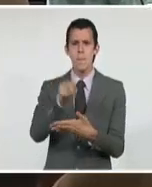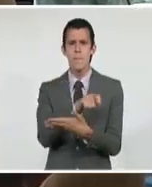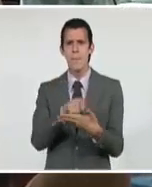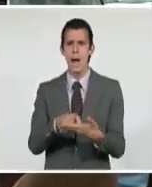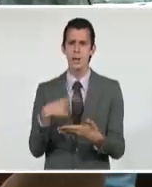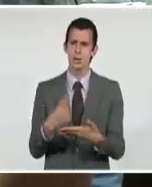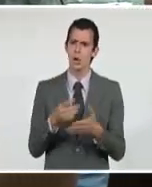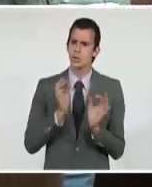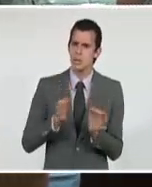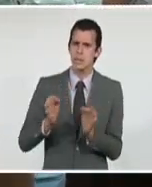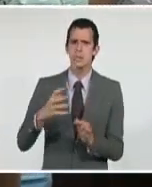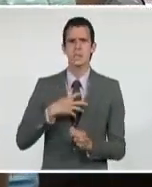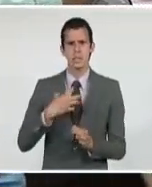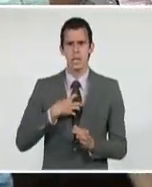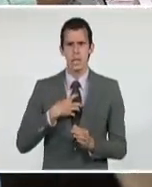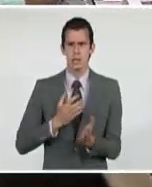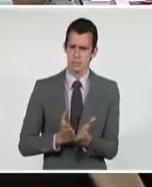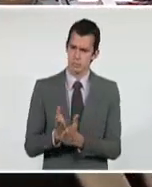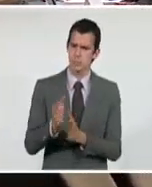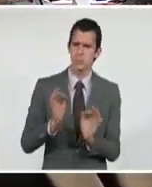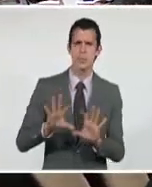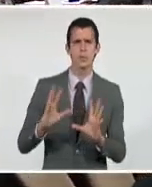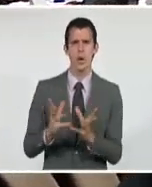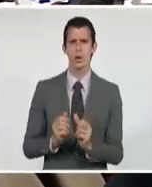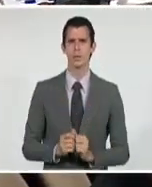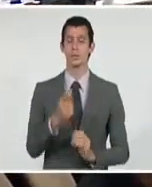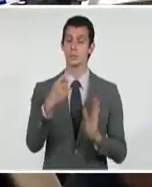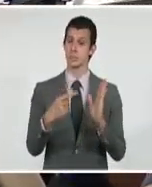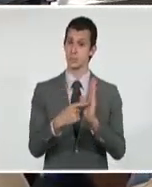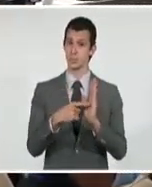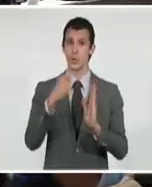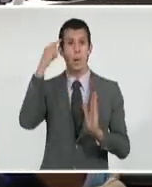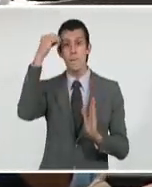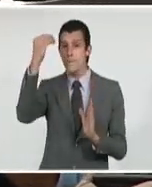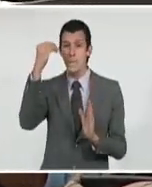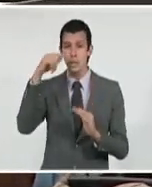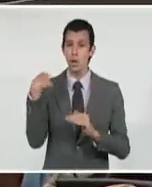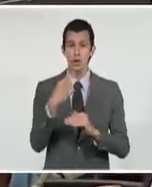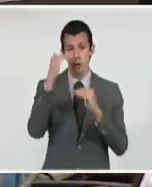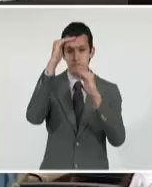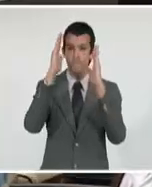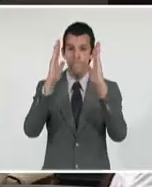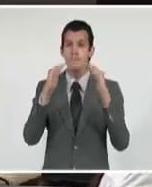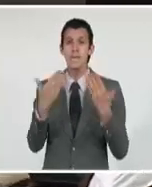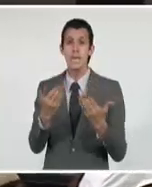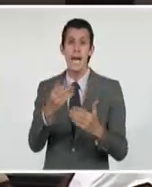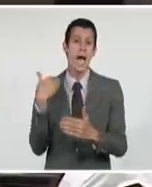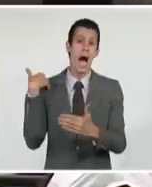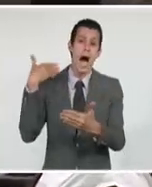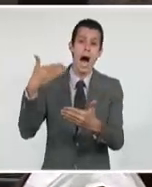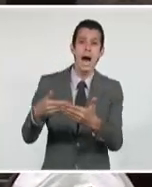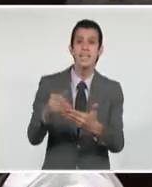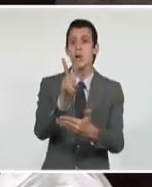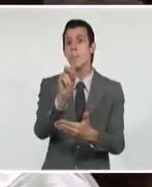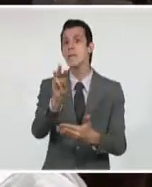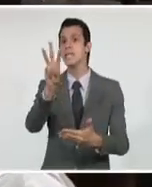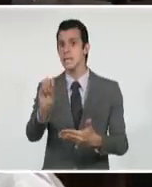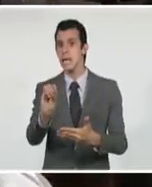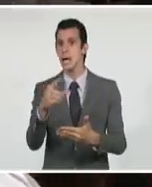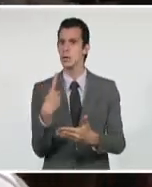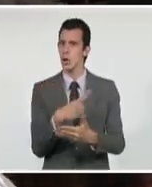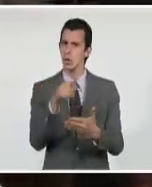que se elaboró el Plan de Desarrollo Económico y Social hasta el 2030, avanzándose en la